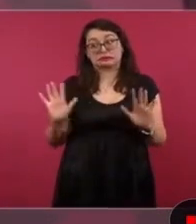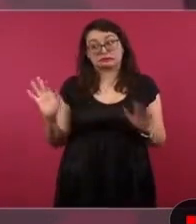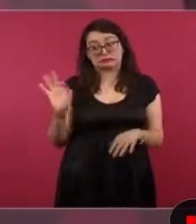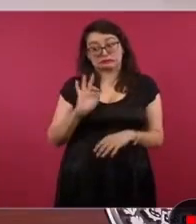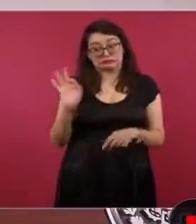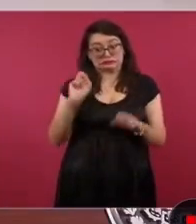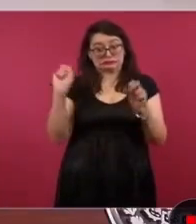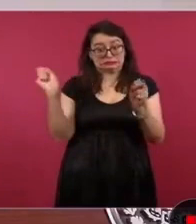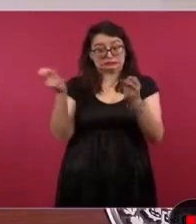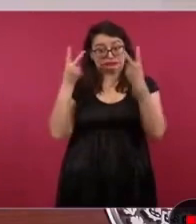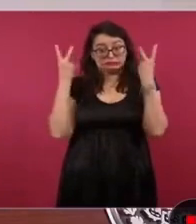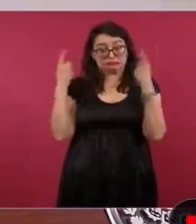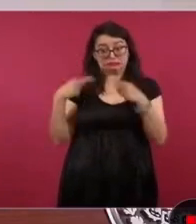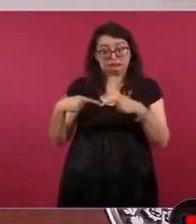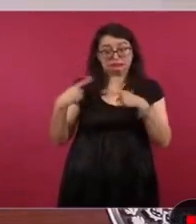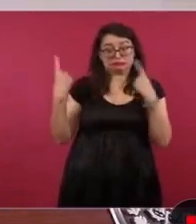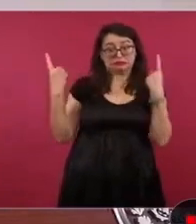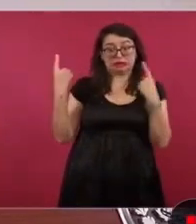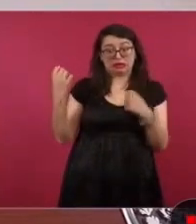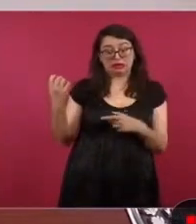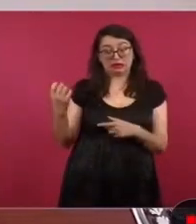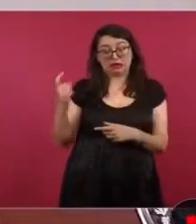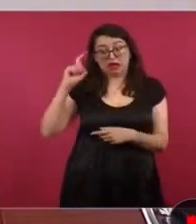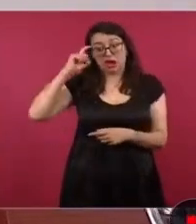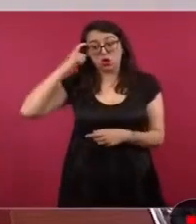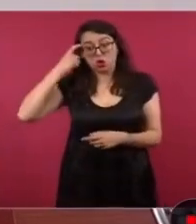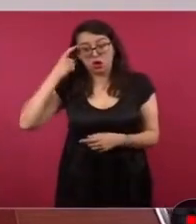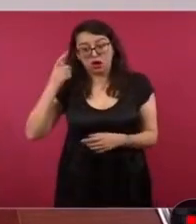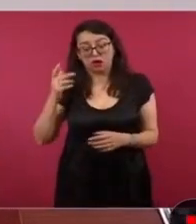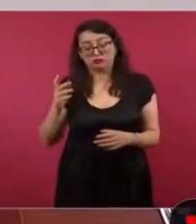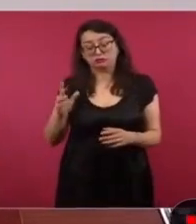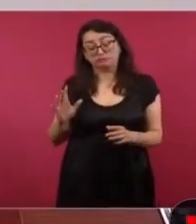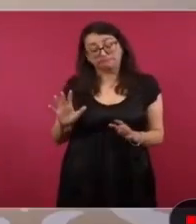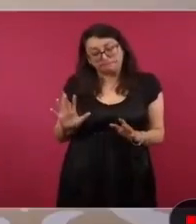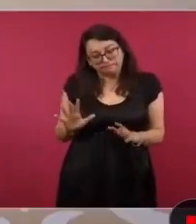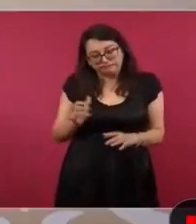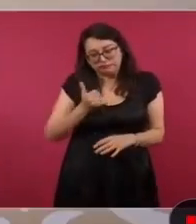por lo que voy a decir.